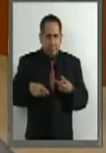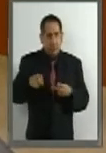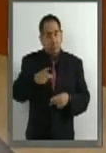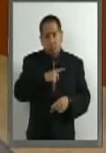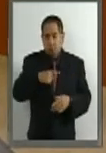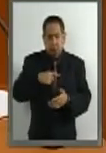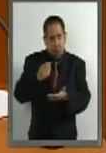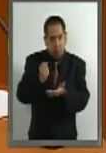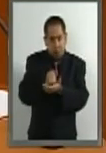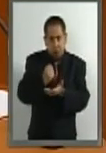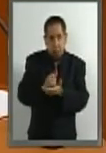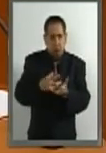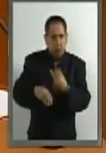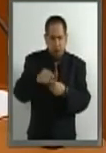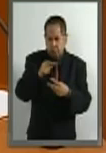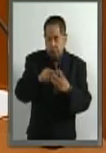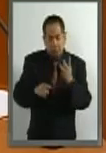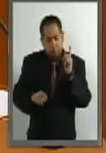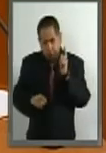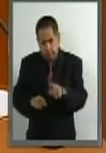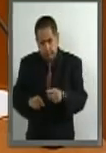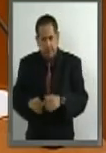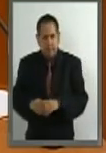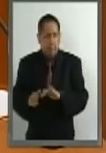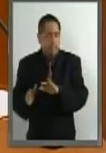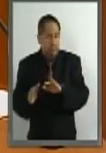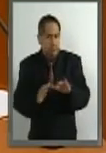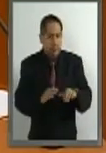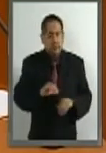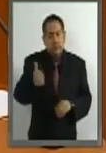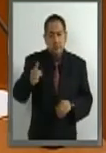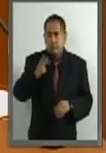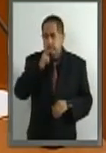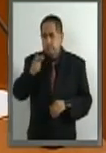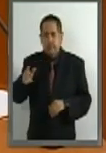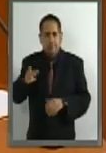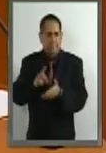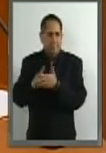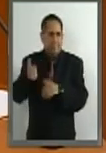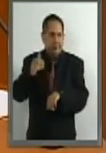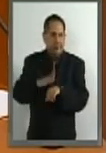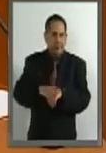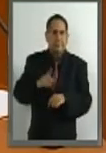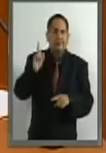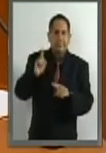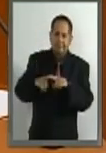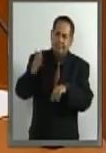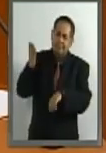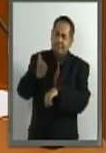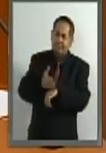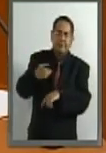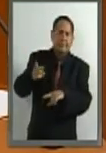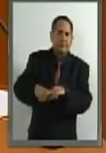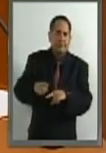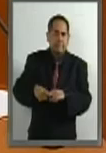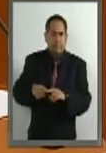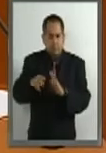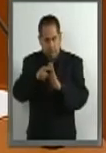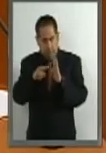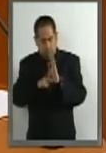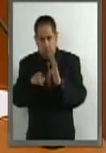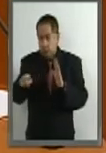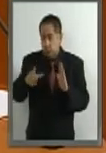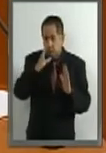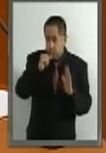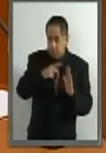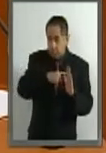exigibilidad de otra conducta. Por lo que corresponde al derecho administrativo, ser sancionable significa que una norma prohíba realizar una conducta